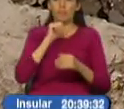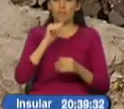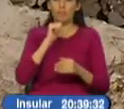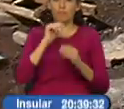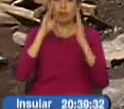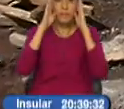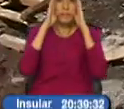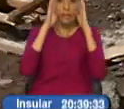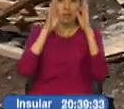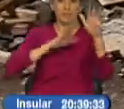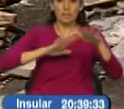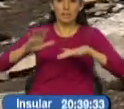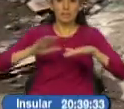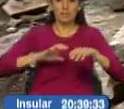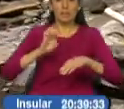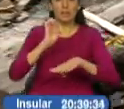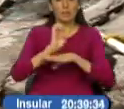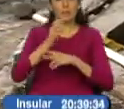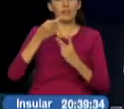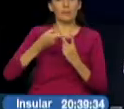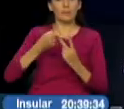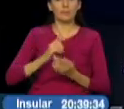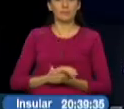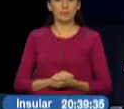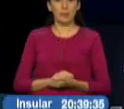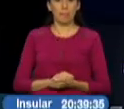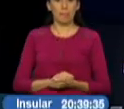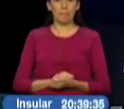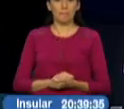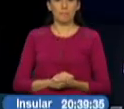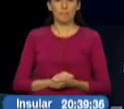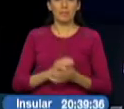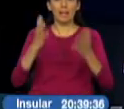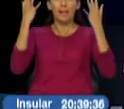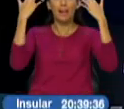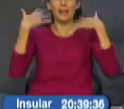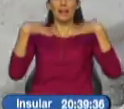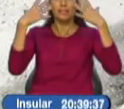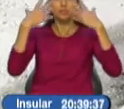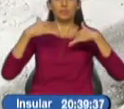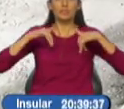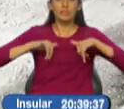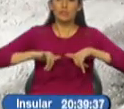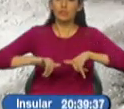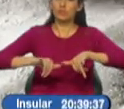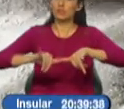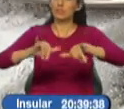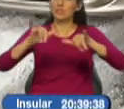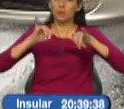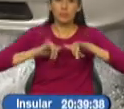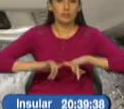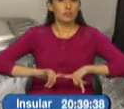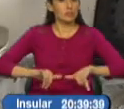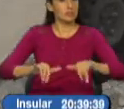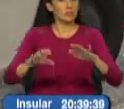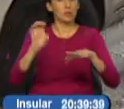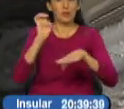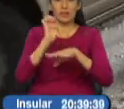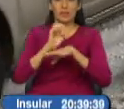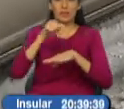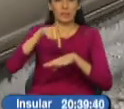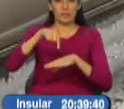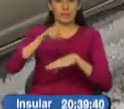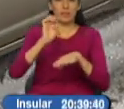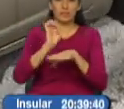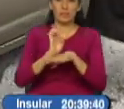movilidad. Carlos Flores Ecuador TV Y es que las lluvias continuarán en el territorio ecuatoriano así lo dio a conocer el Instituto